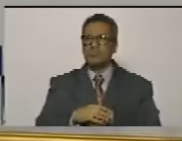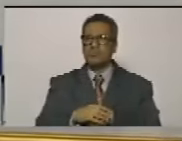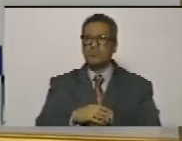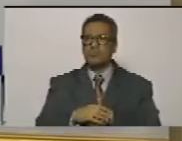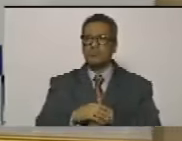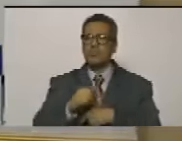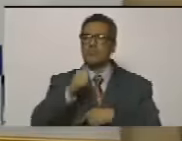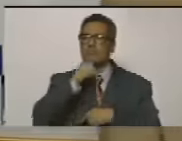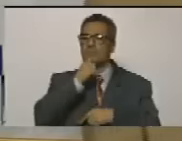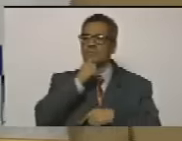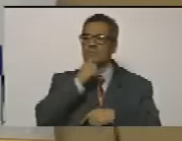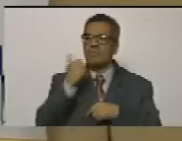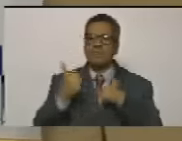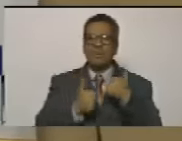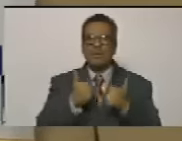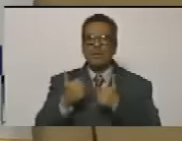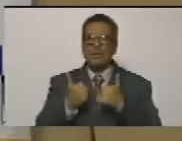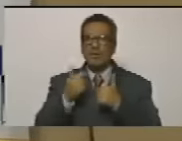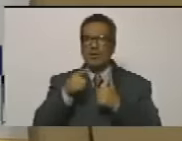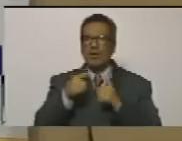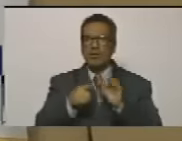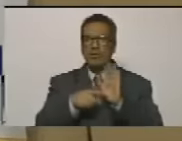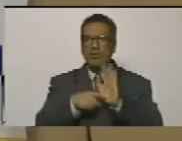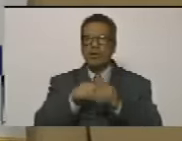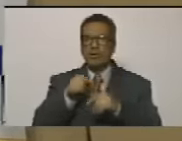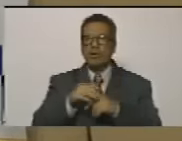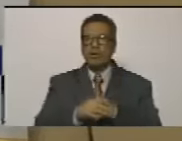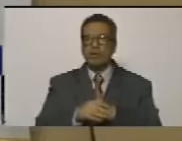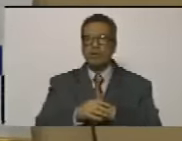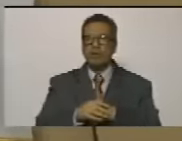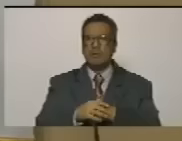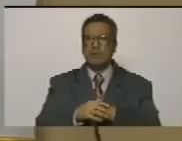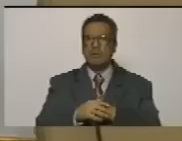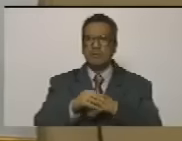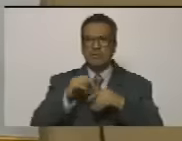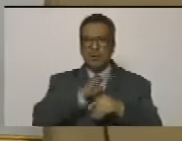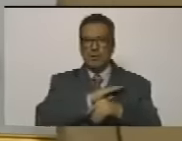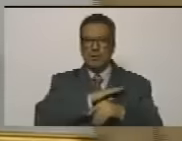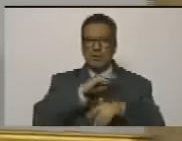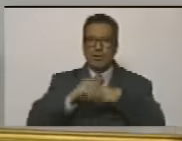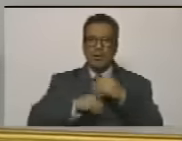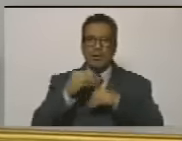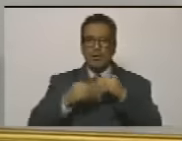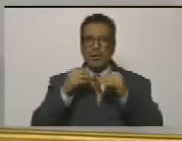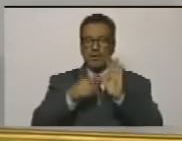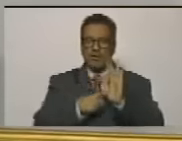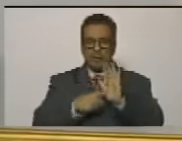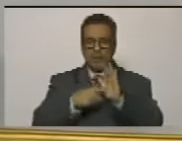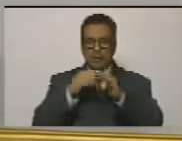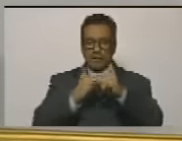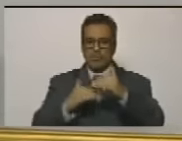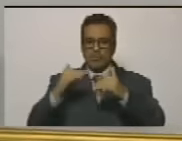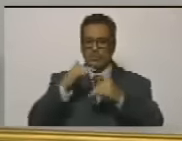¿quién saca rédito de la revictimización? ¿quién saca rédito